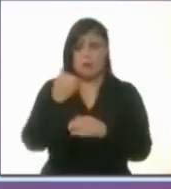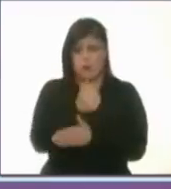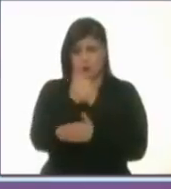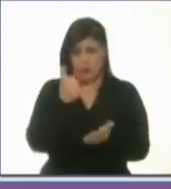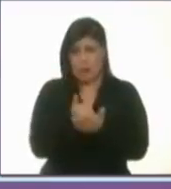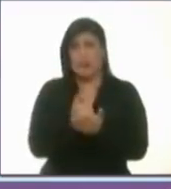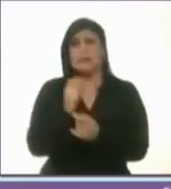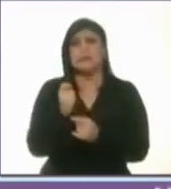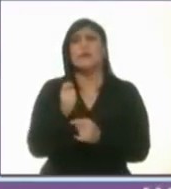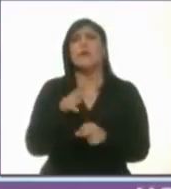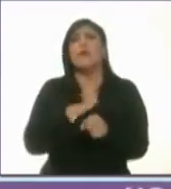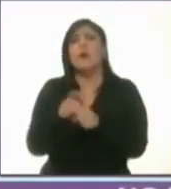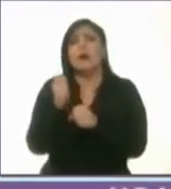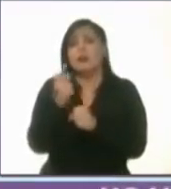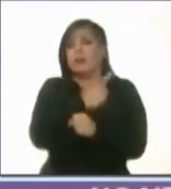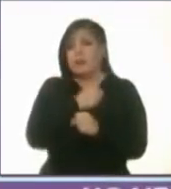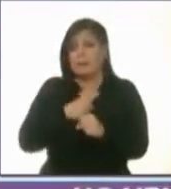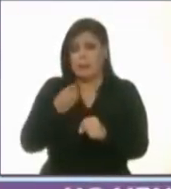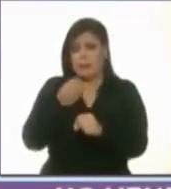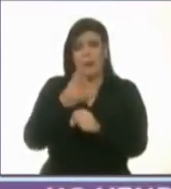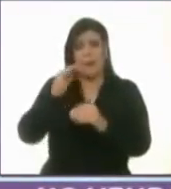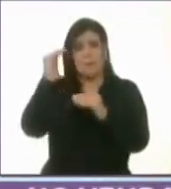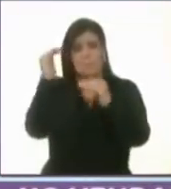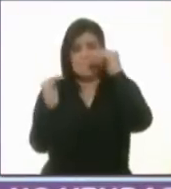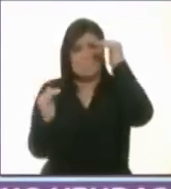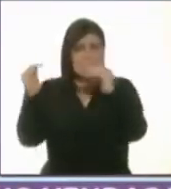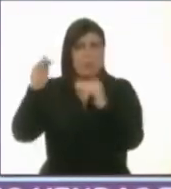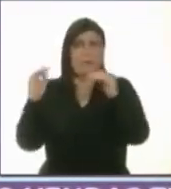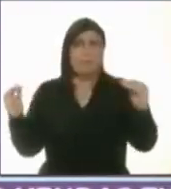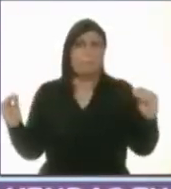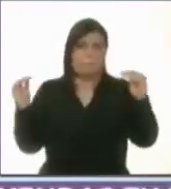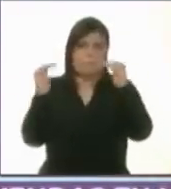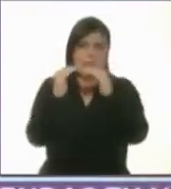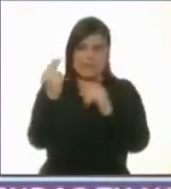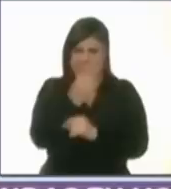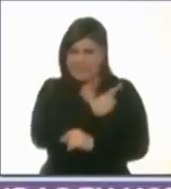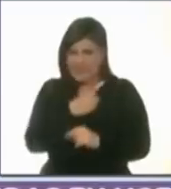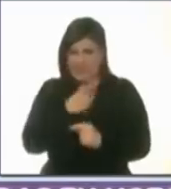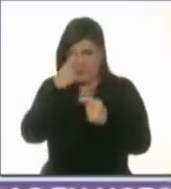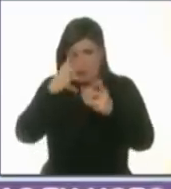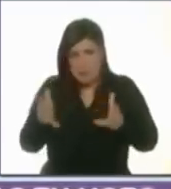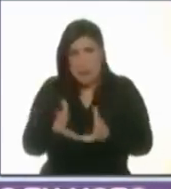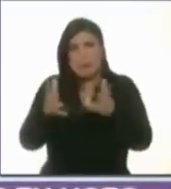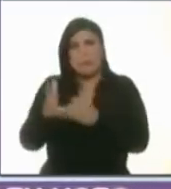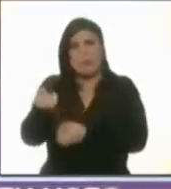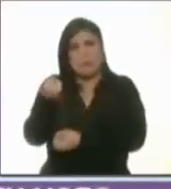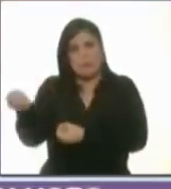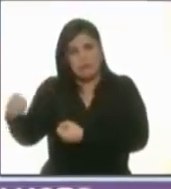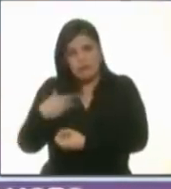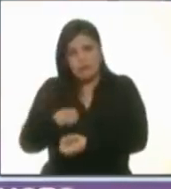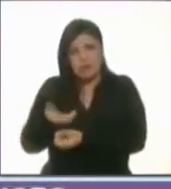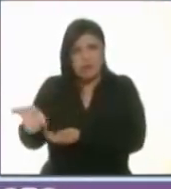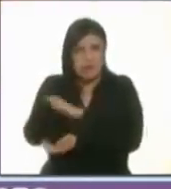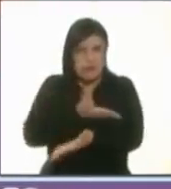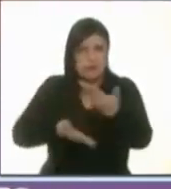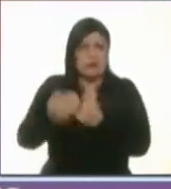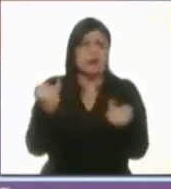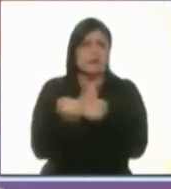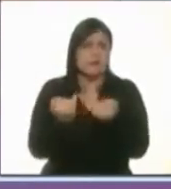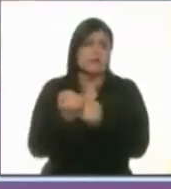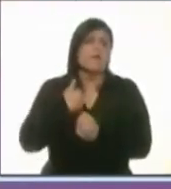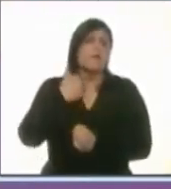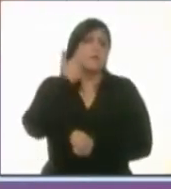acortar las desigualdades. Se trata de buscar conjuntamente la prosperidad compartida. Quiero aprovechar aquí para